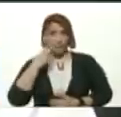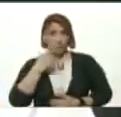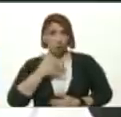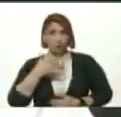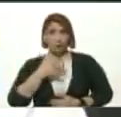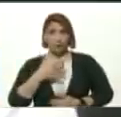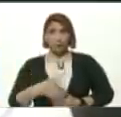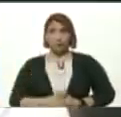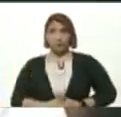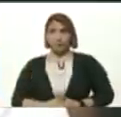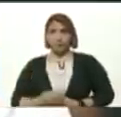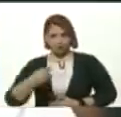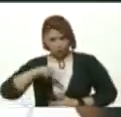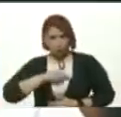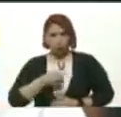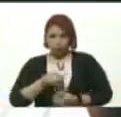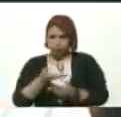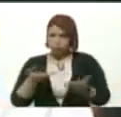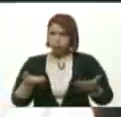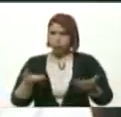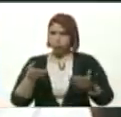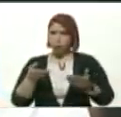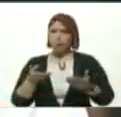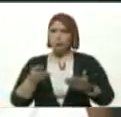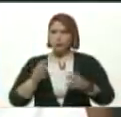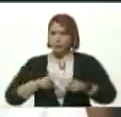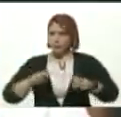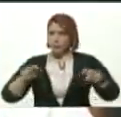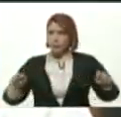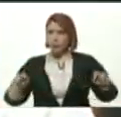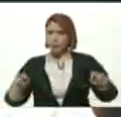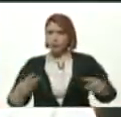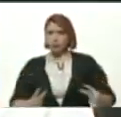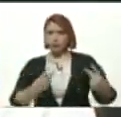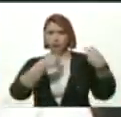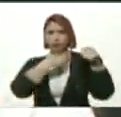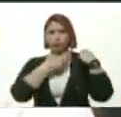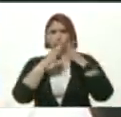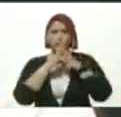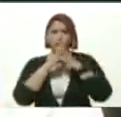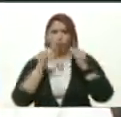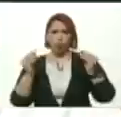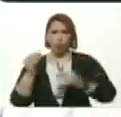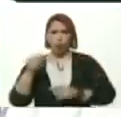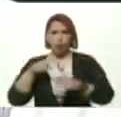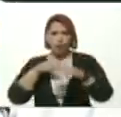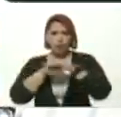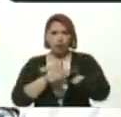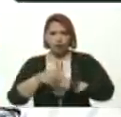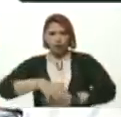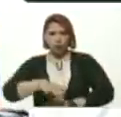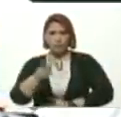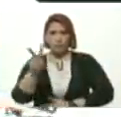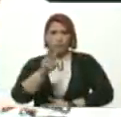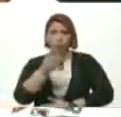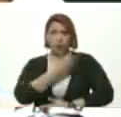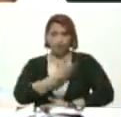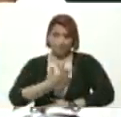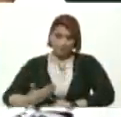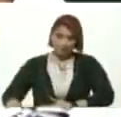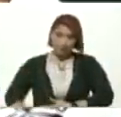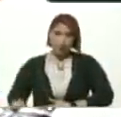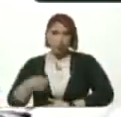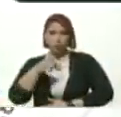Aquí estamos pues Las que llevamos a cabo Todo Eso En el territorio Presidente Presidente